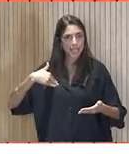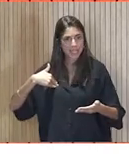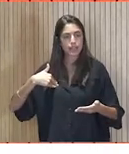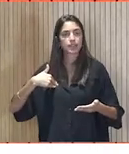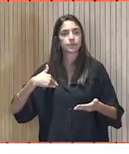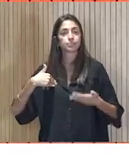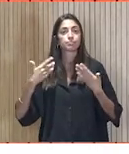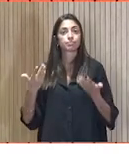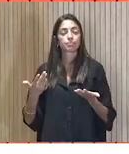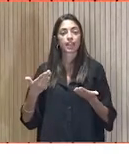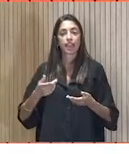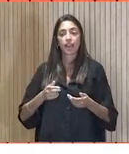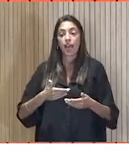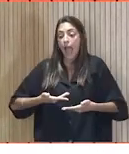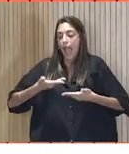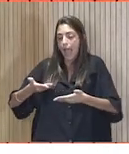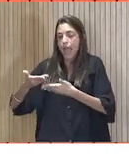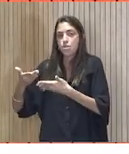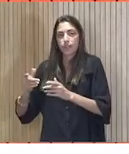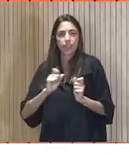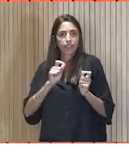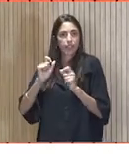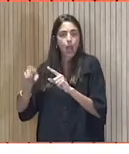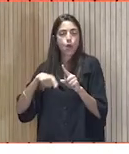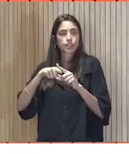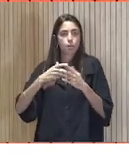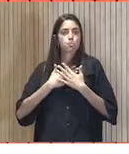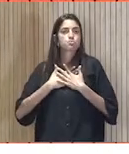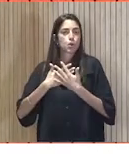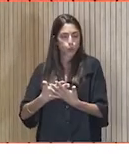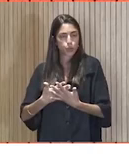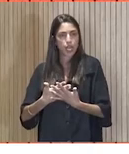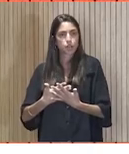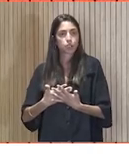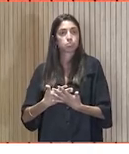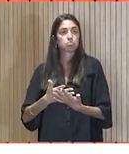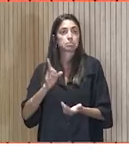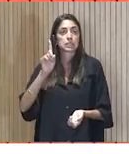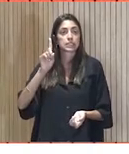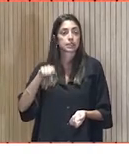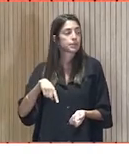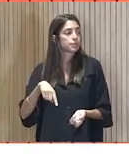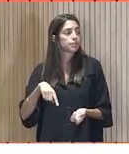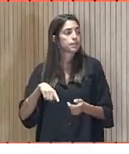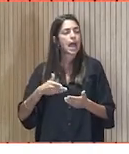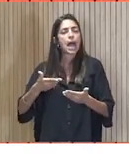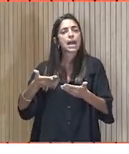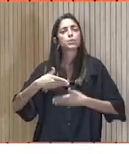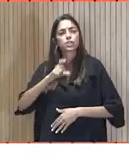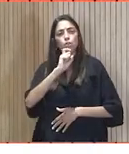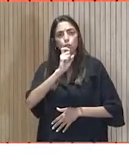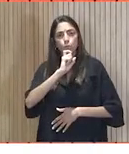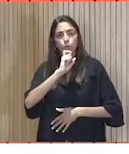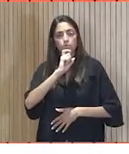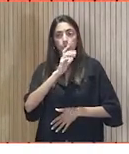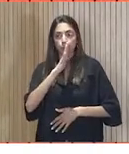Te dan muchísimas ayudas como empleado para que puedas ser voluntario. Y no solo eso, es que jamás… ¿Ayudas como qué? Pues ayudas